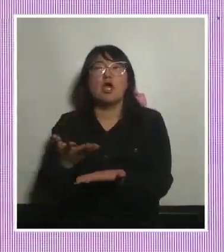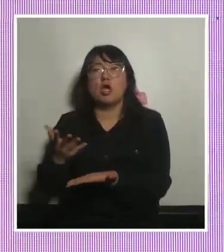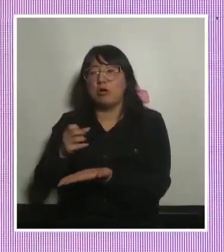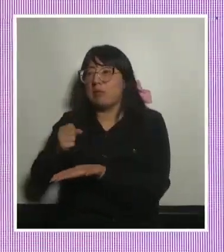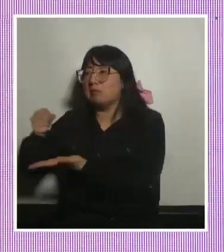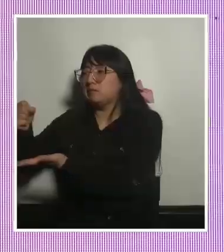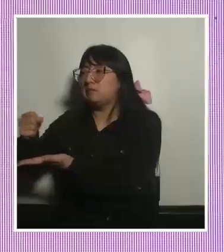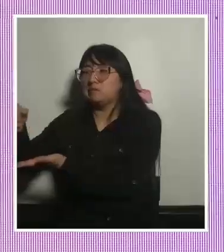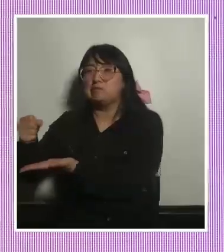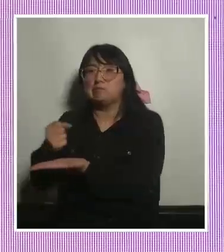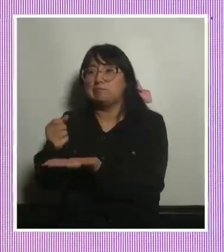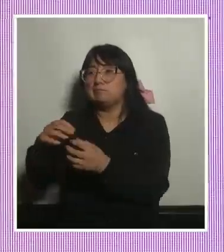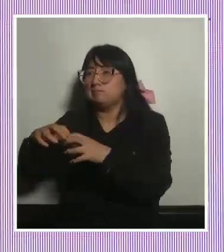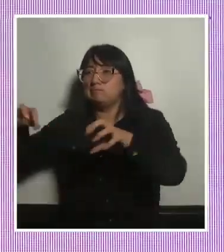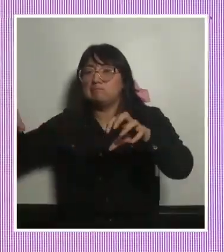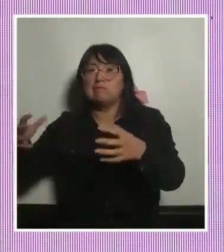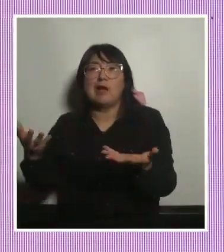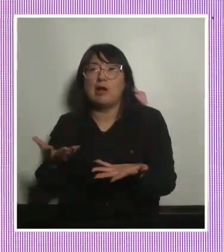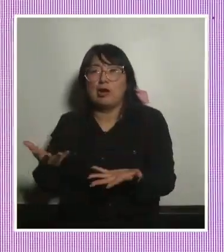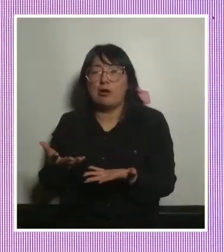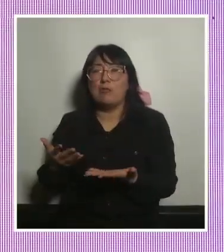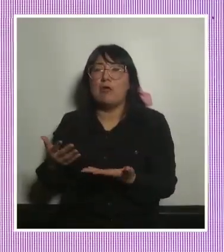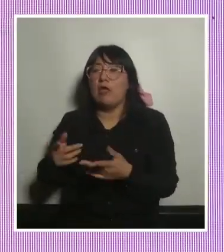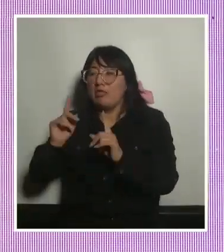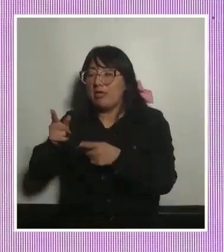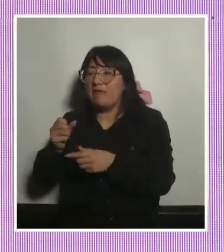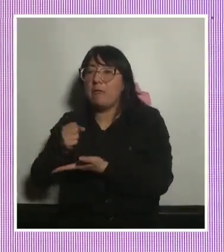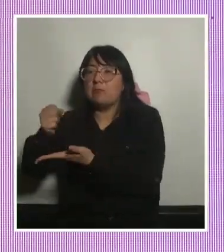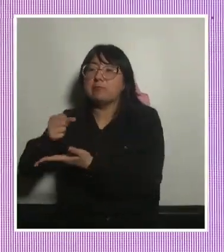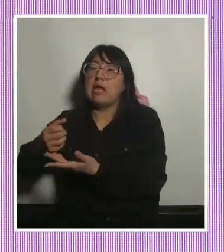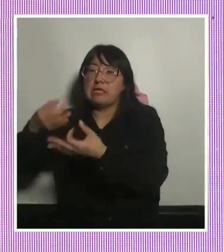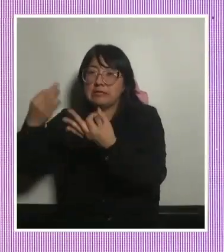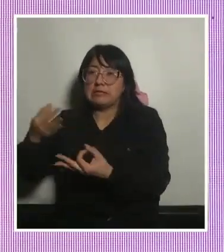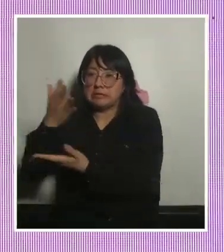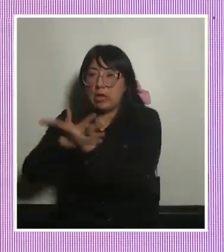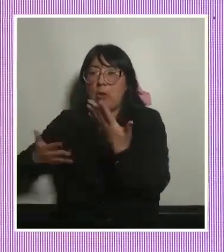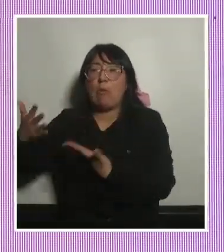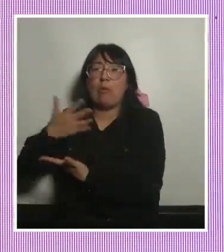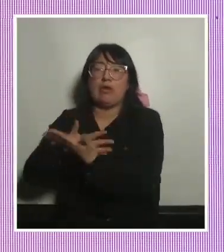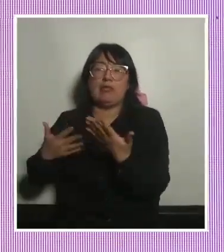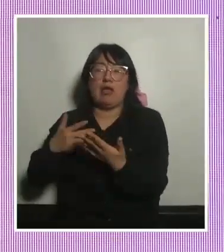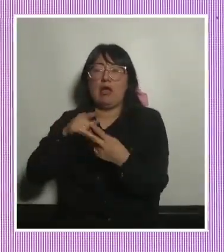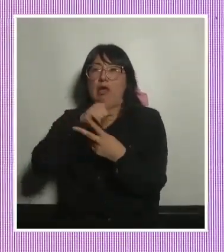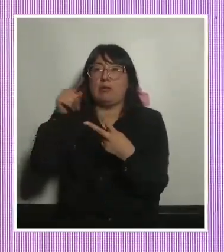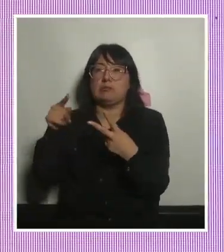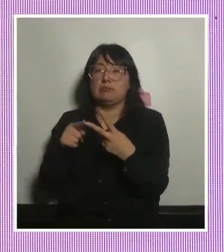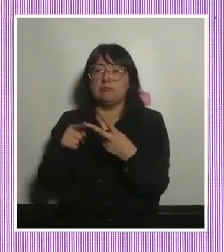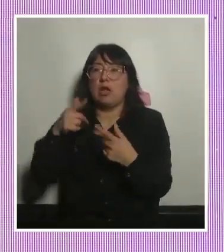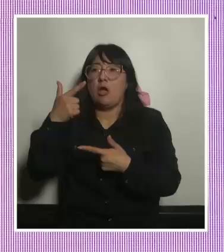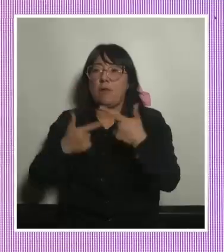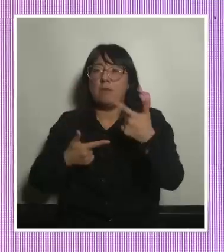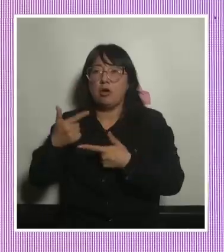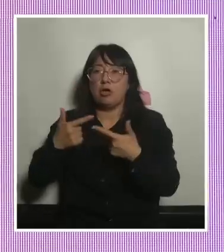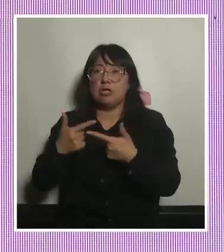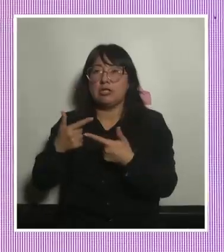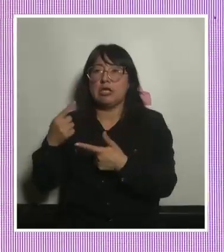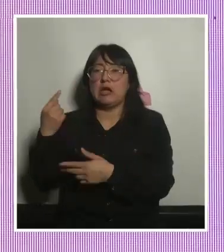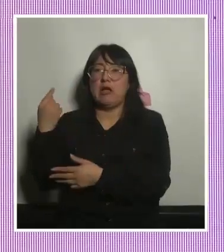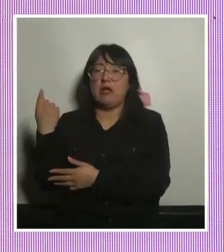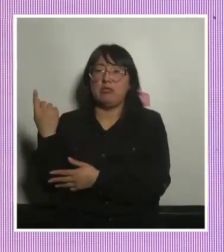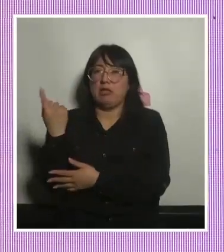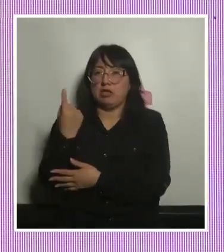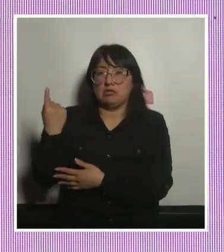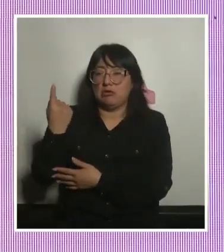otro lado porque estamos teniendo que invertir en seguridad estamos teniendo que invertir en políticas de soledad no deseada